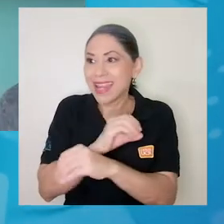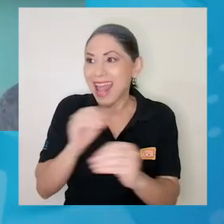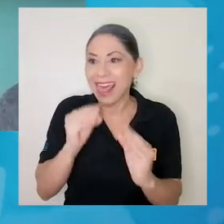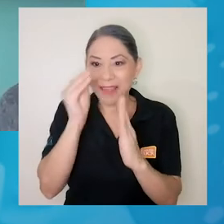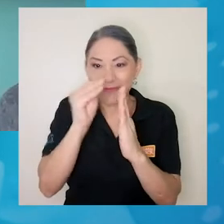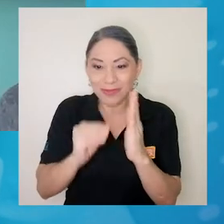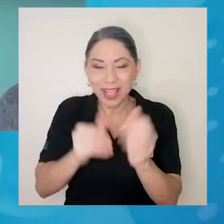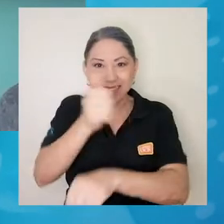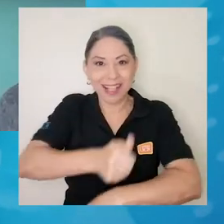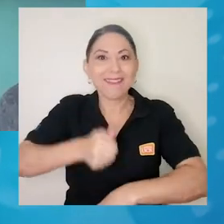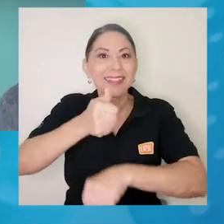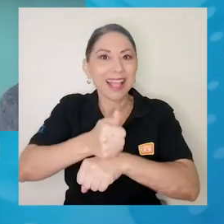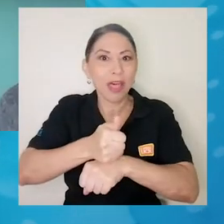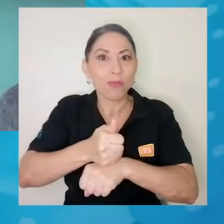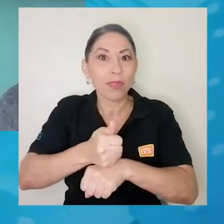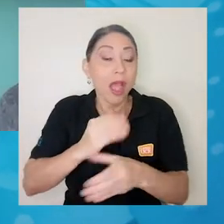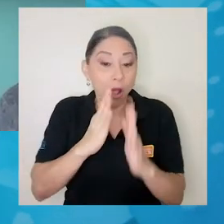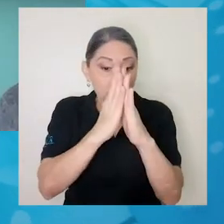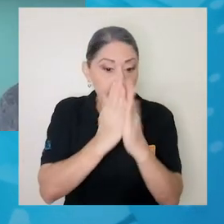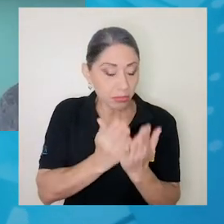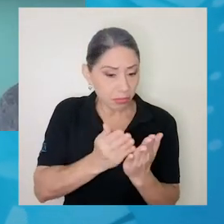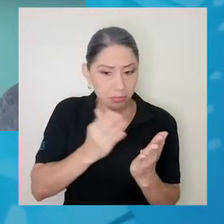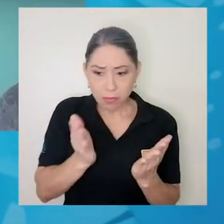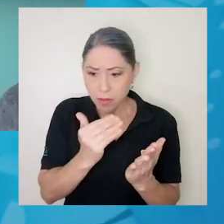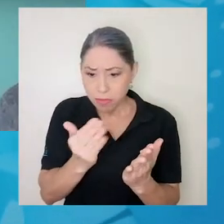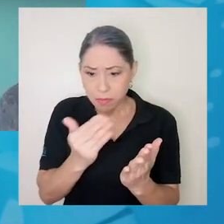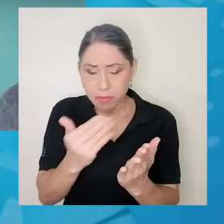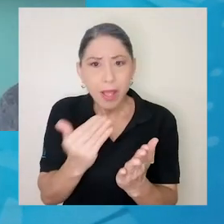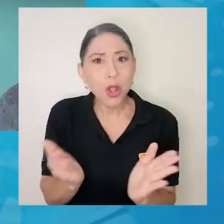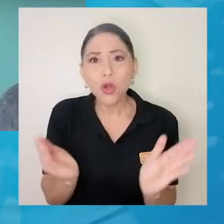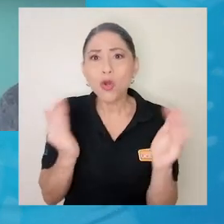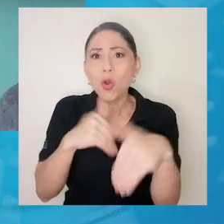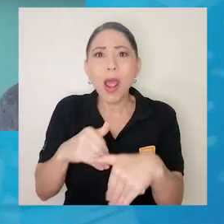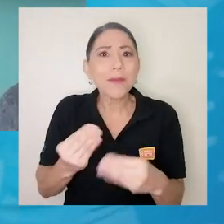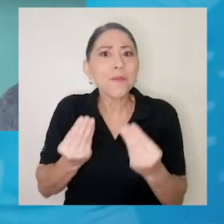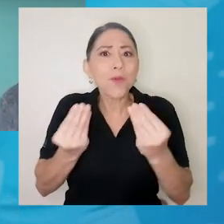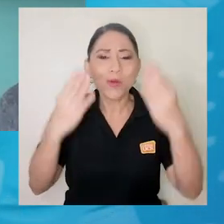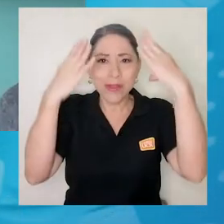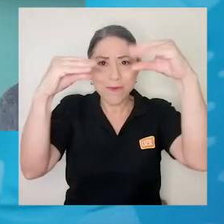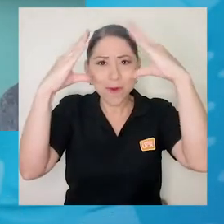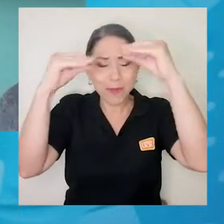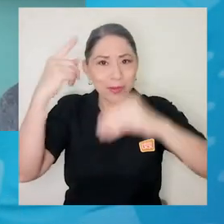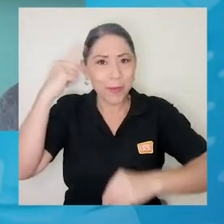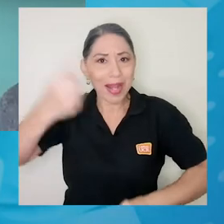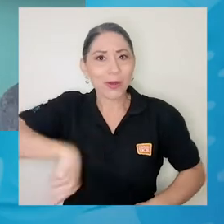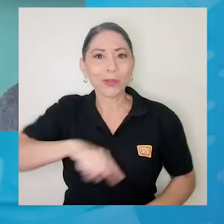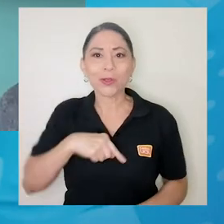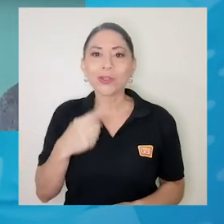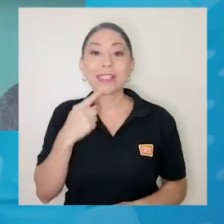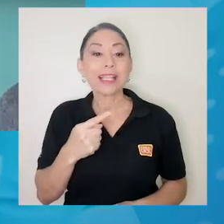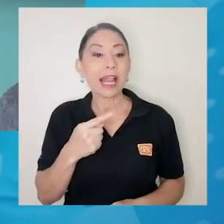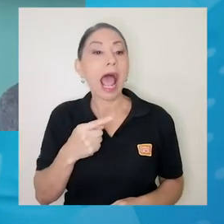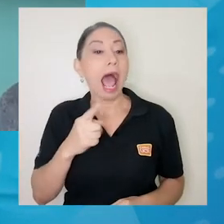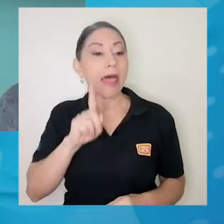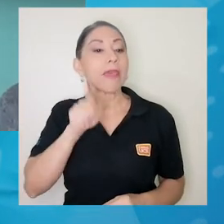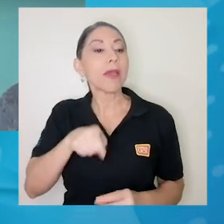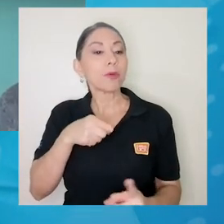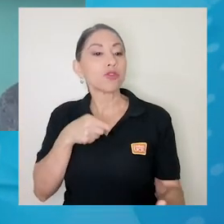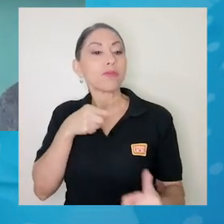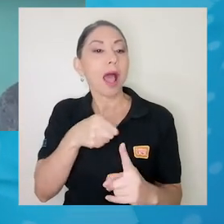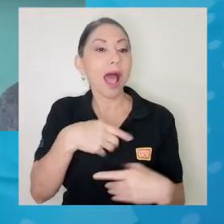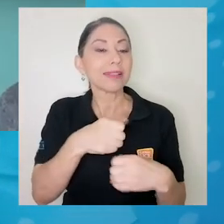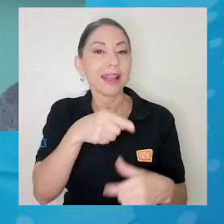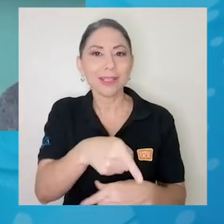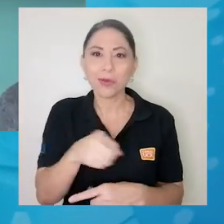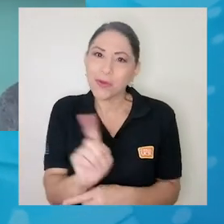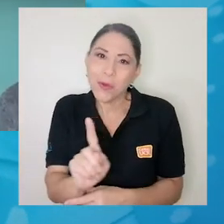definida o incluso a nivel literario no hay tanto al respecto como para poder nosotros decir, bueno, este es el camino correcto,